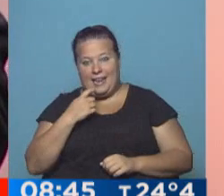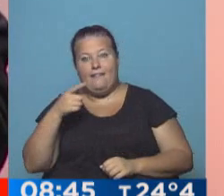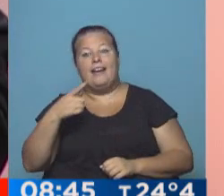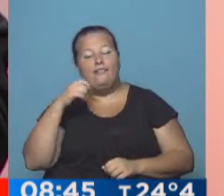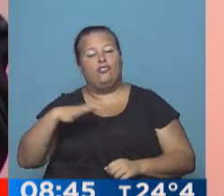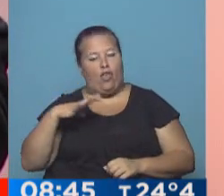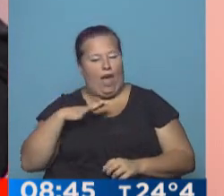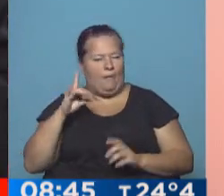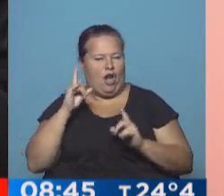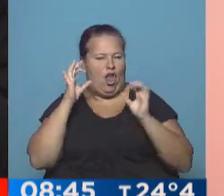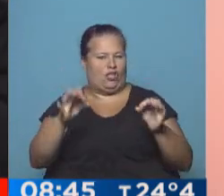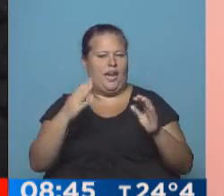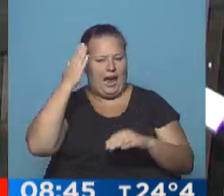todavía está lejos de los punteros en su zona.